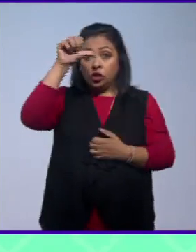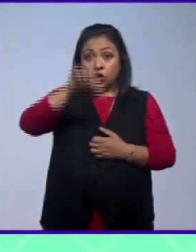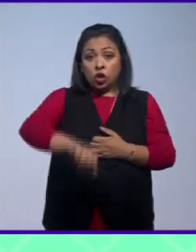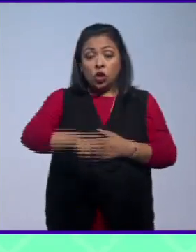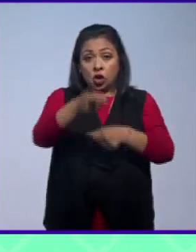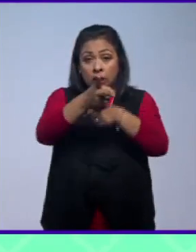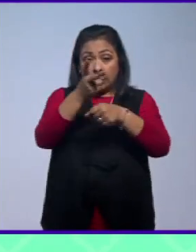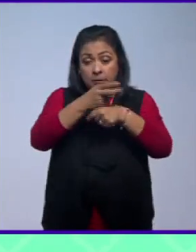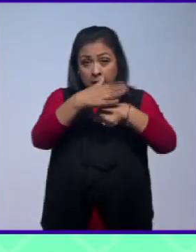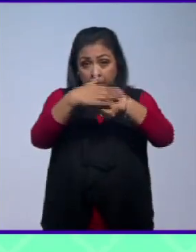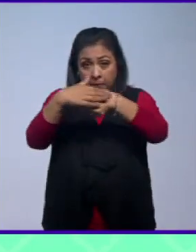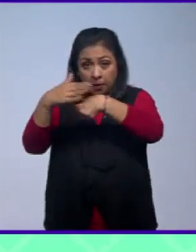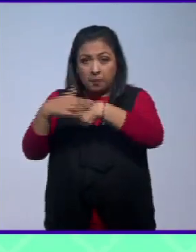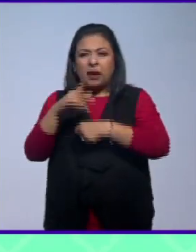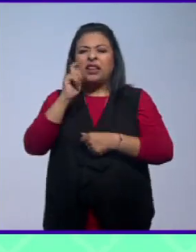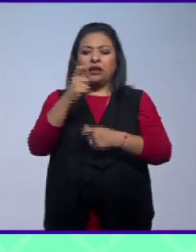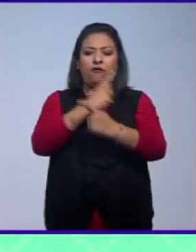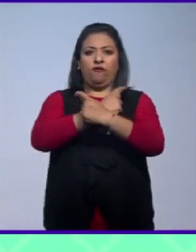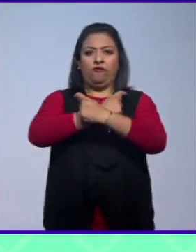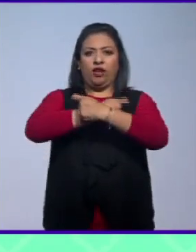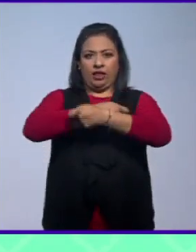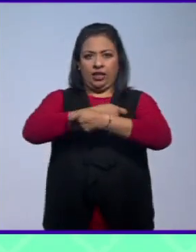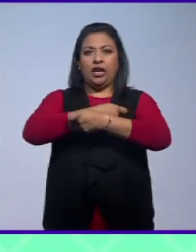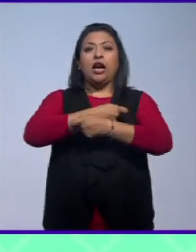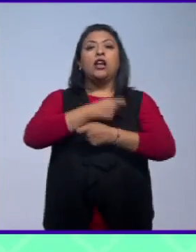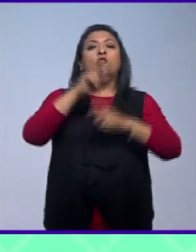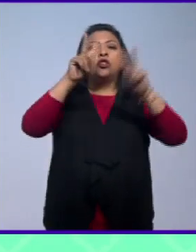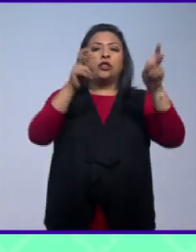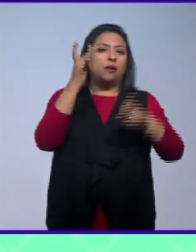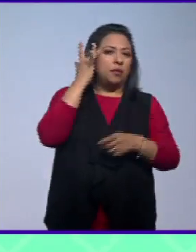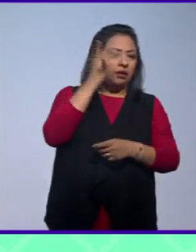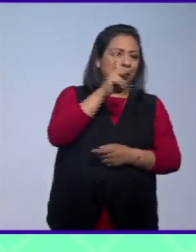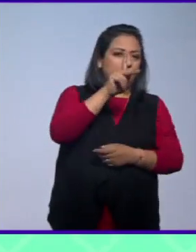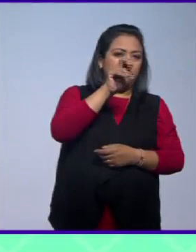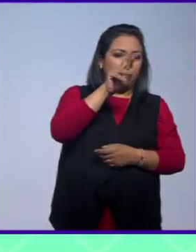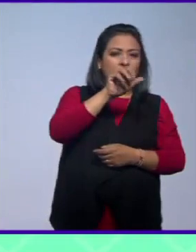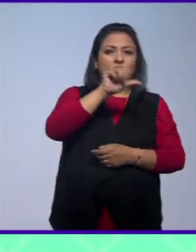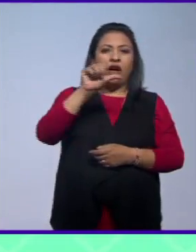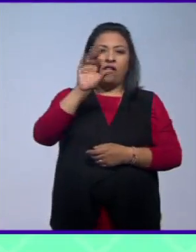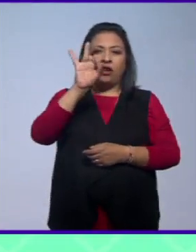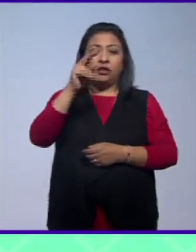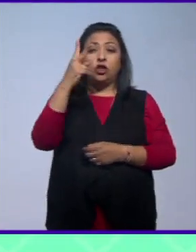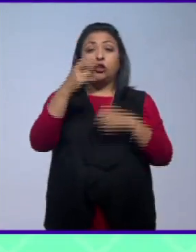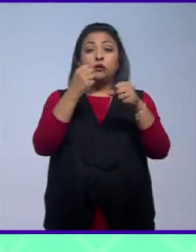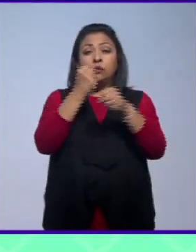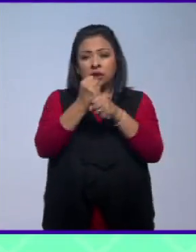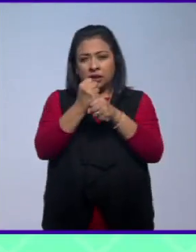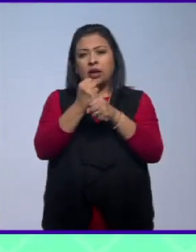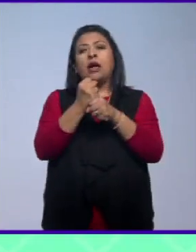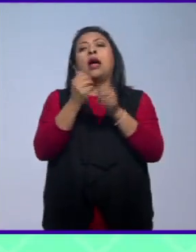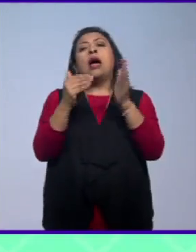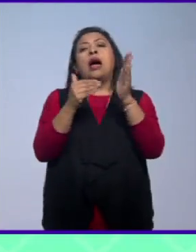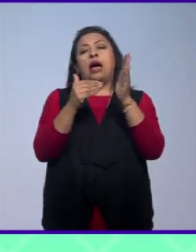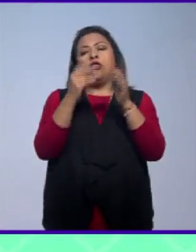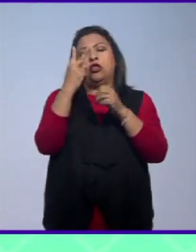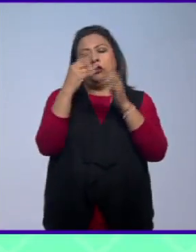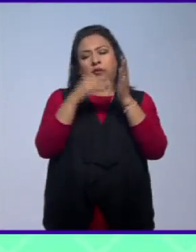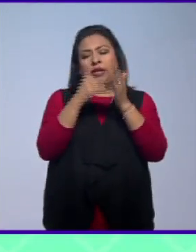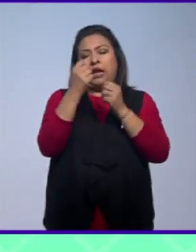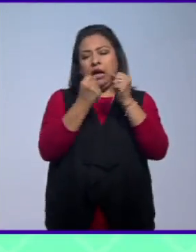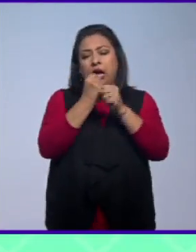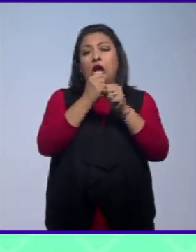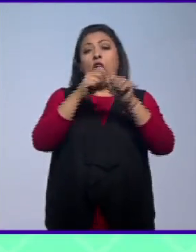convoca, Vaticano de San Pedro a Francisco, dos mil años de arte e historia, se